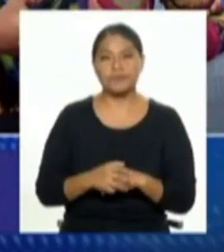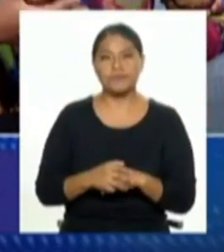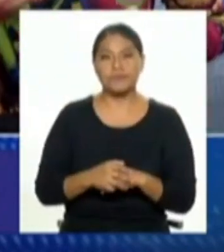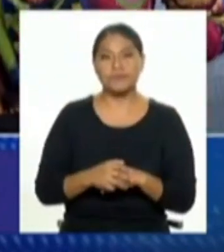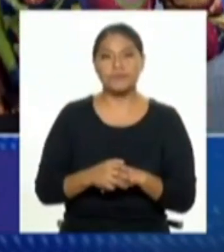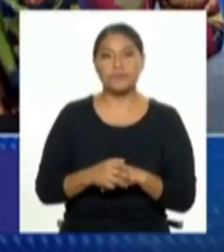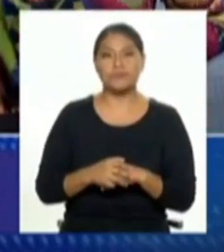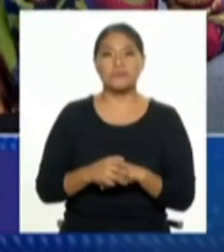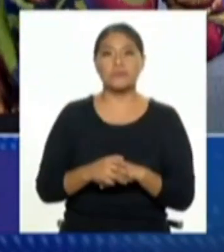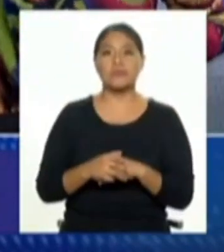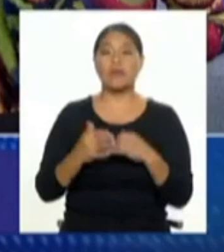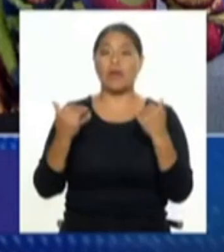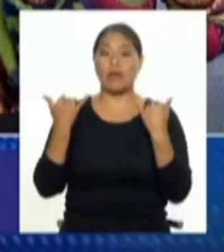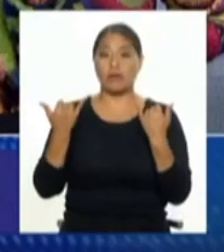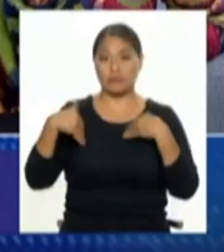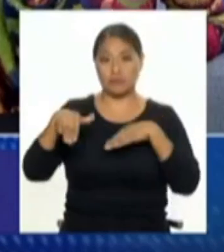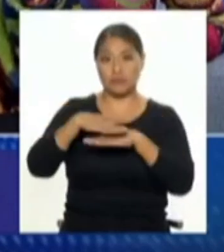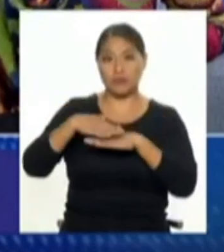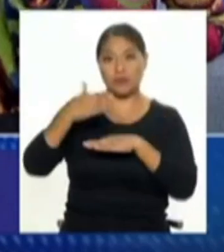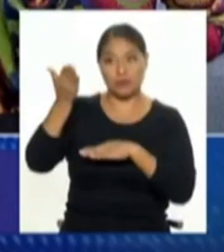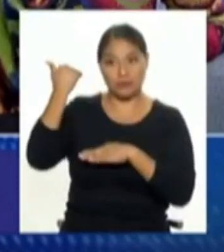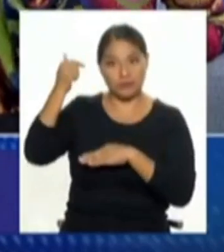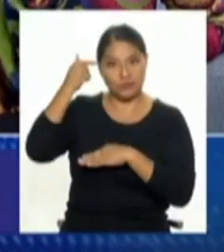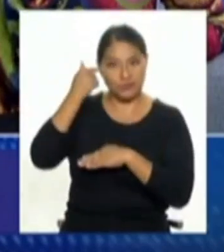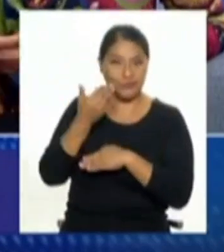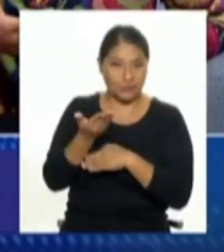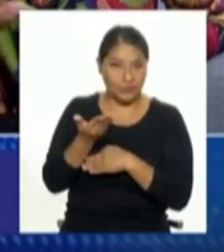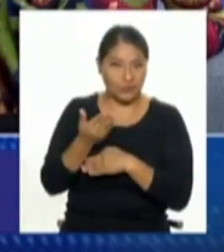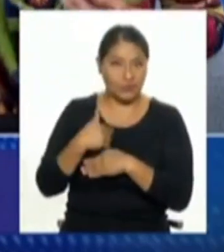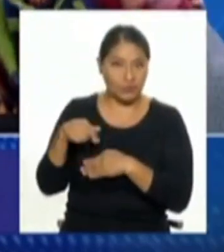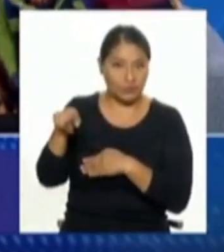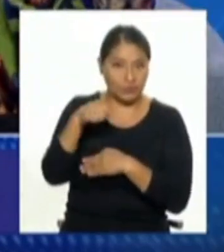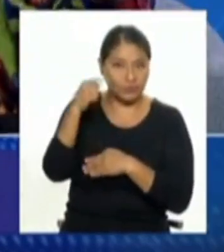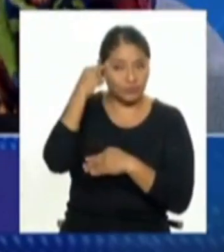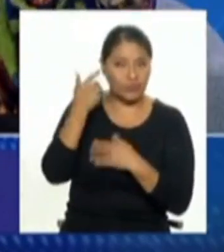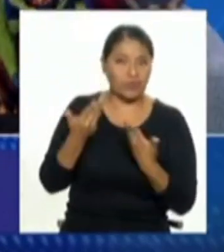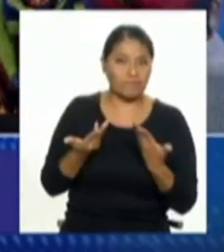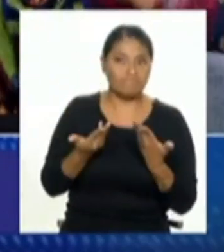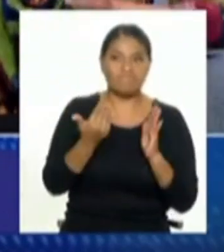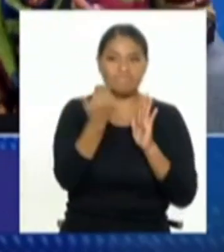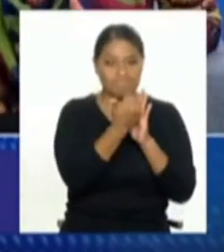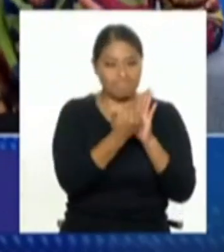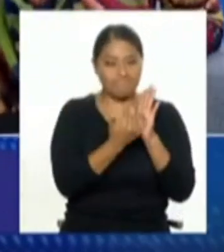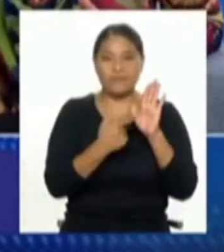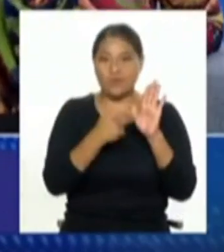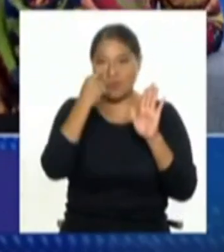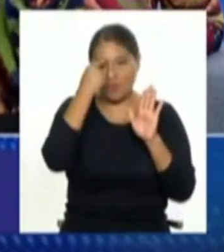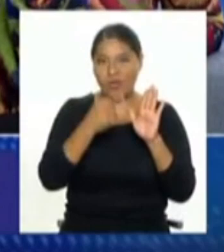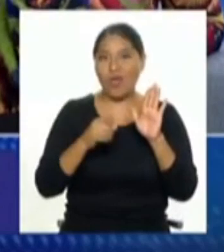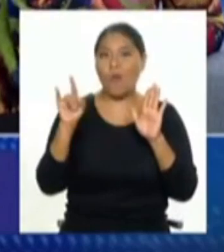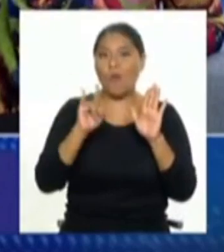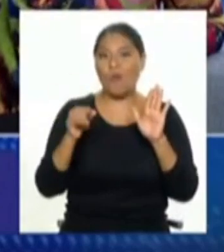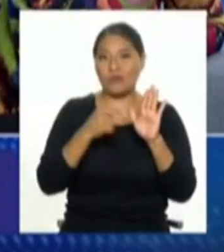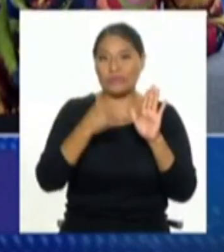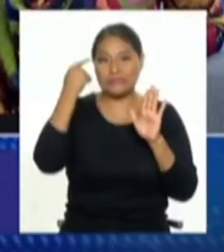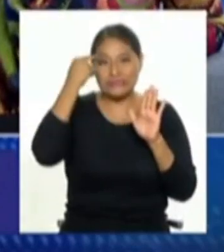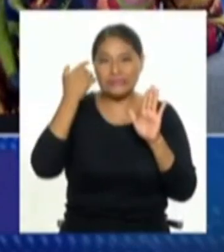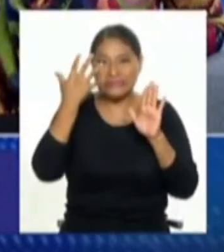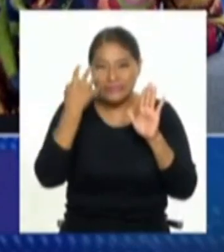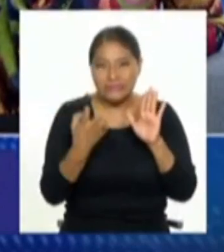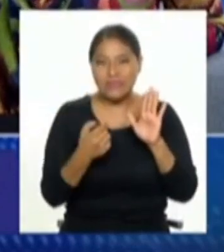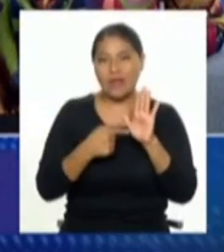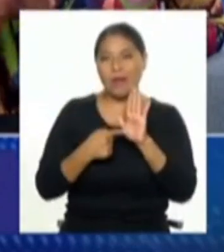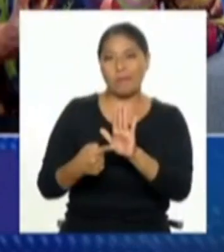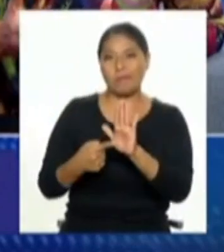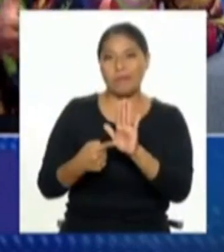momento seguramente también los habrán visto cuando seguramente tenía que usted plantear el uso de las armas pero dice que hemos